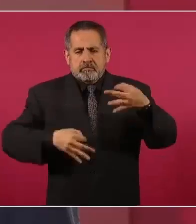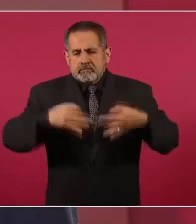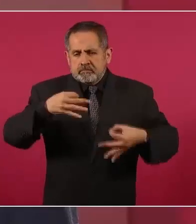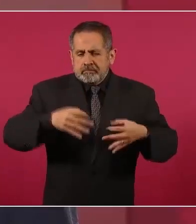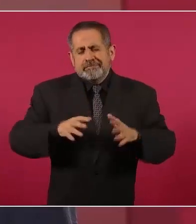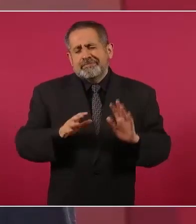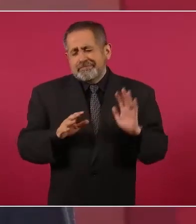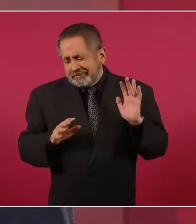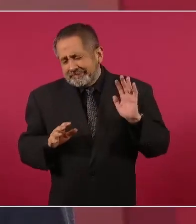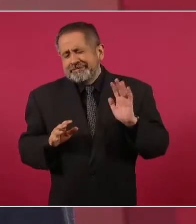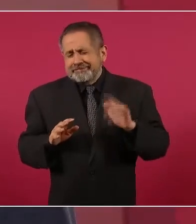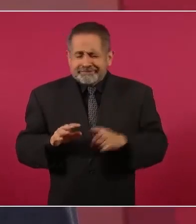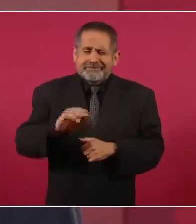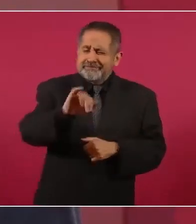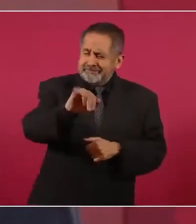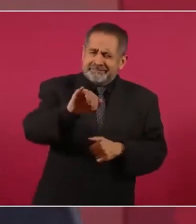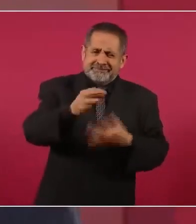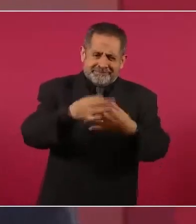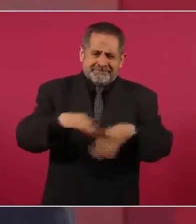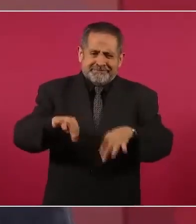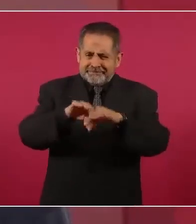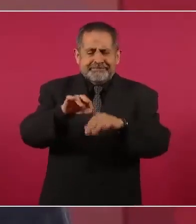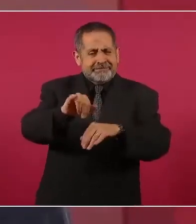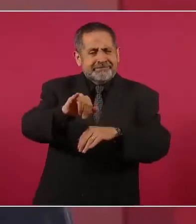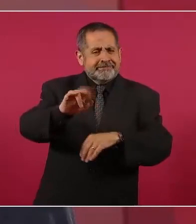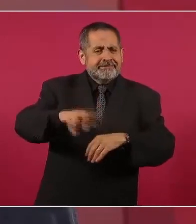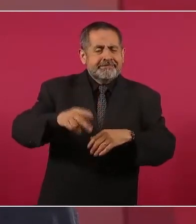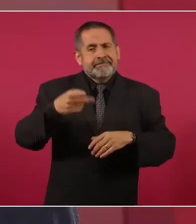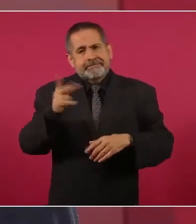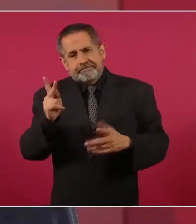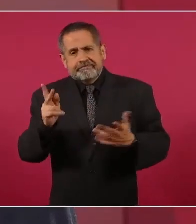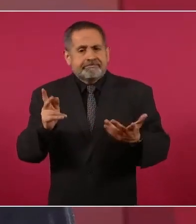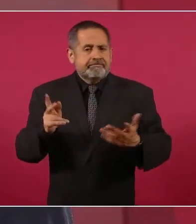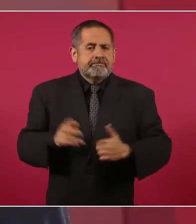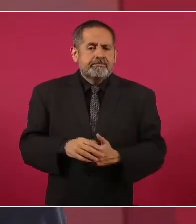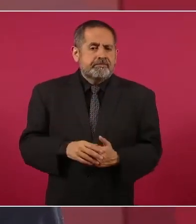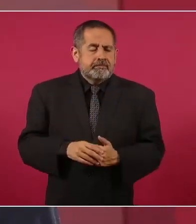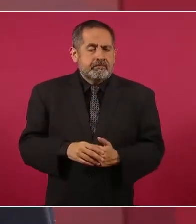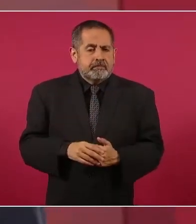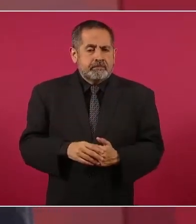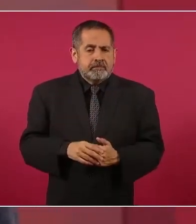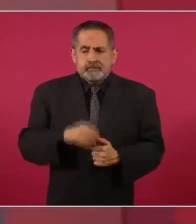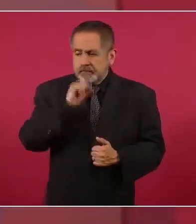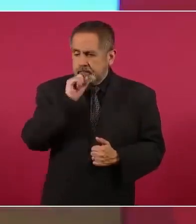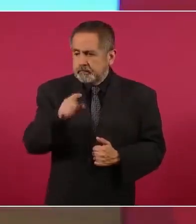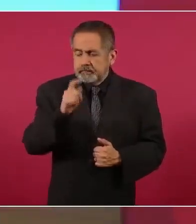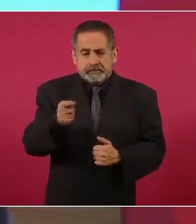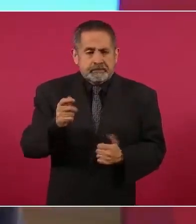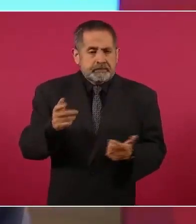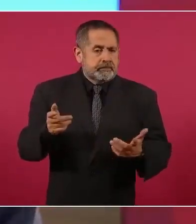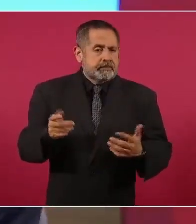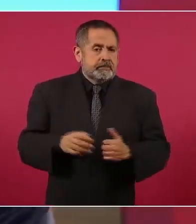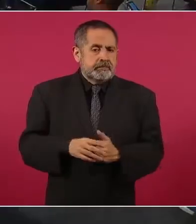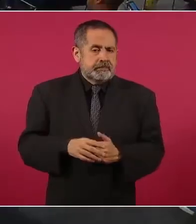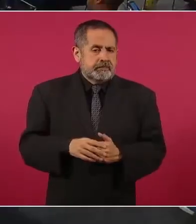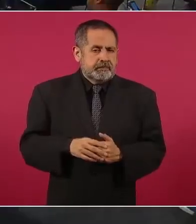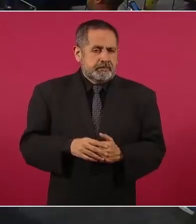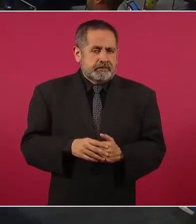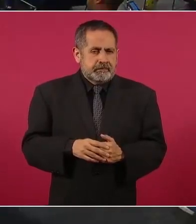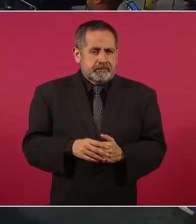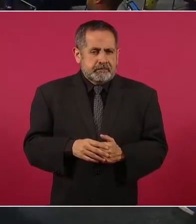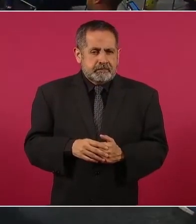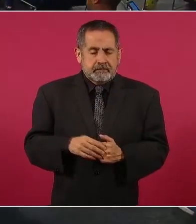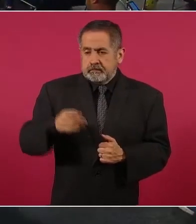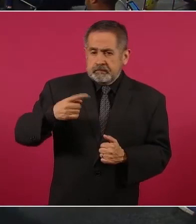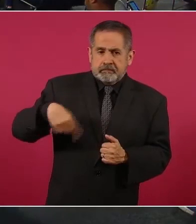pero también el que ya no se